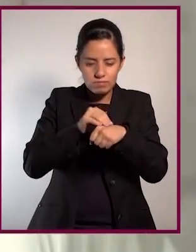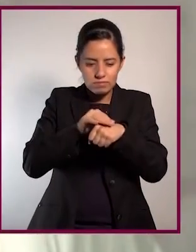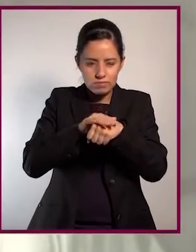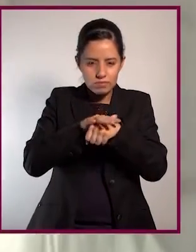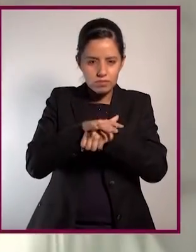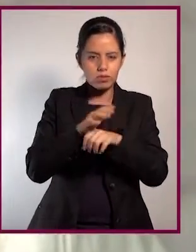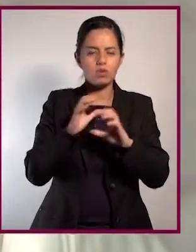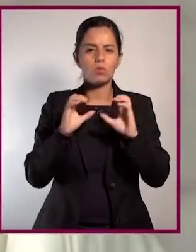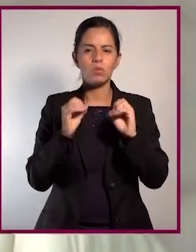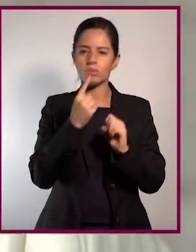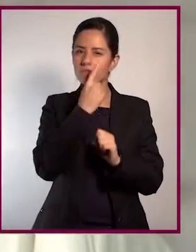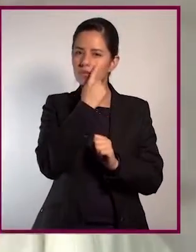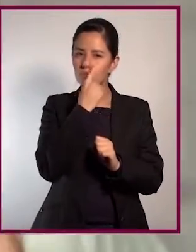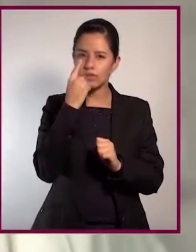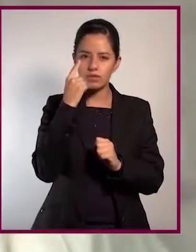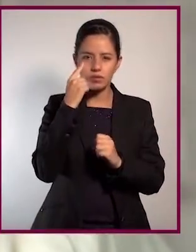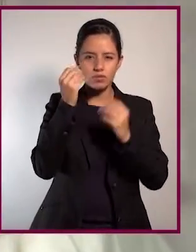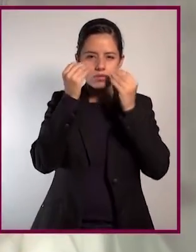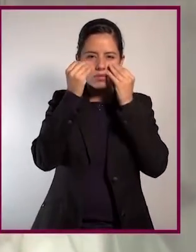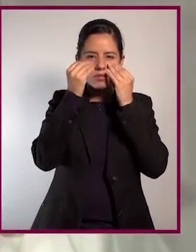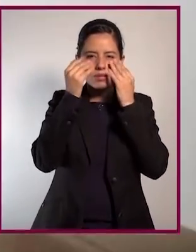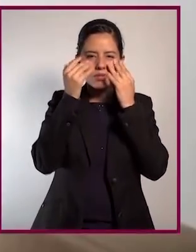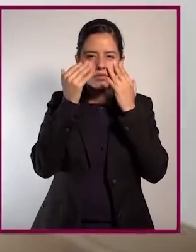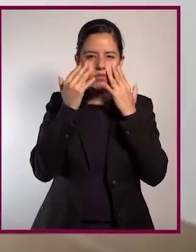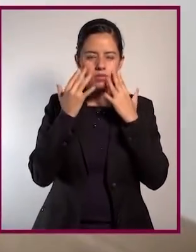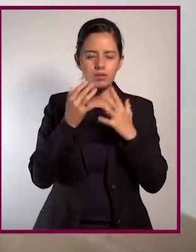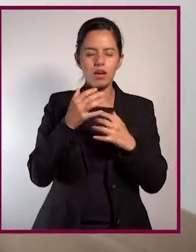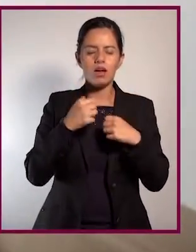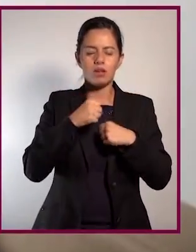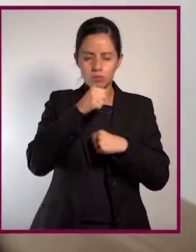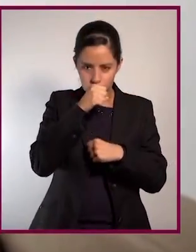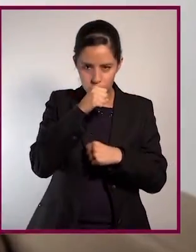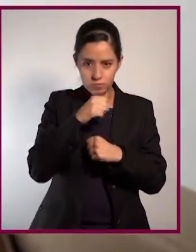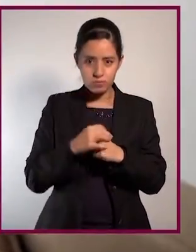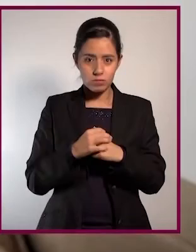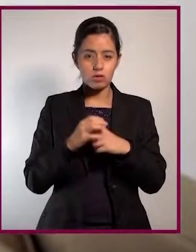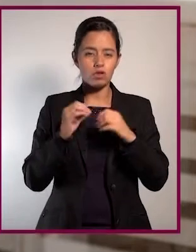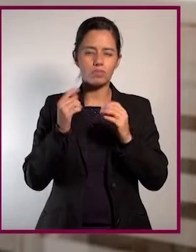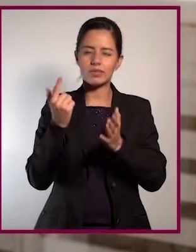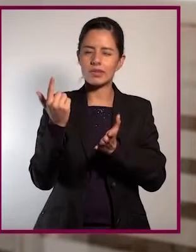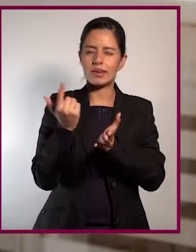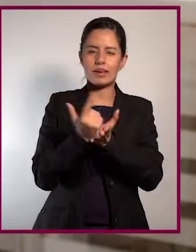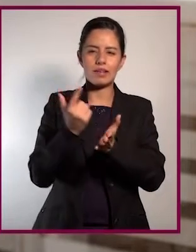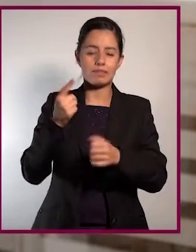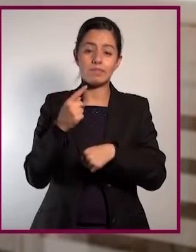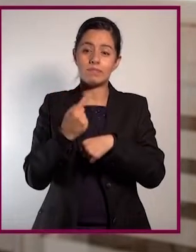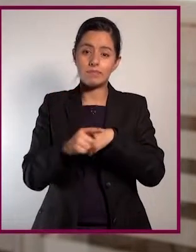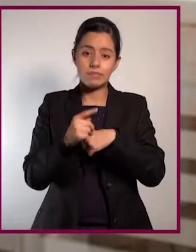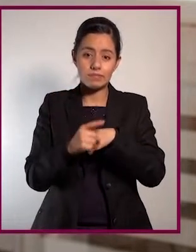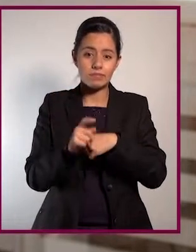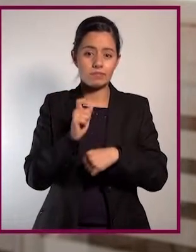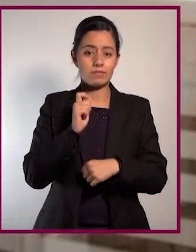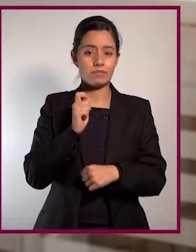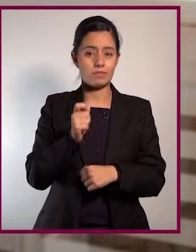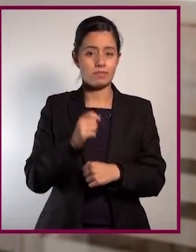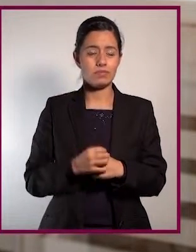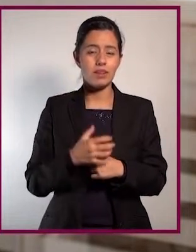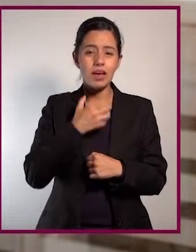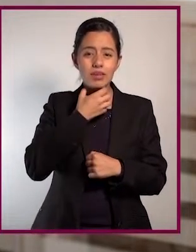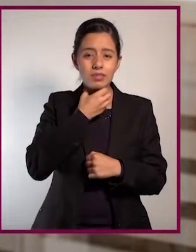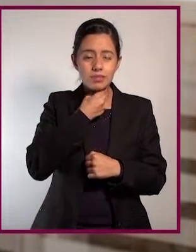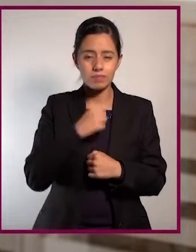o algunos segundos de ojos llorosos y estornudos hasta la respuesta más grave y peligrosa posible,